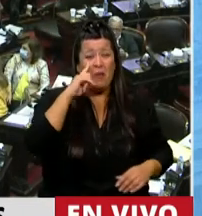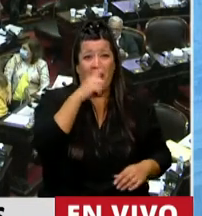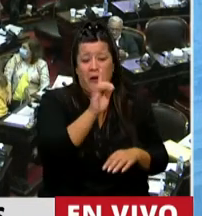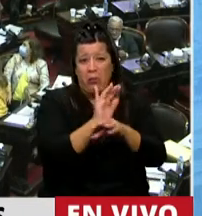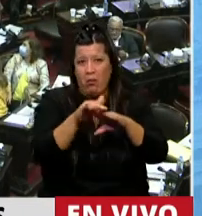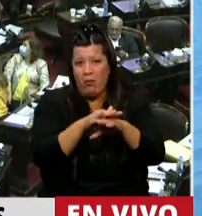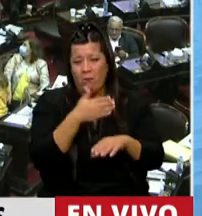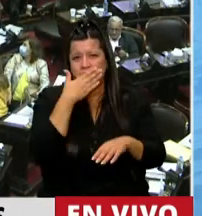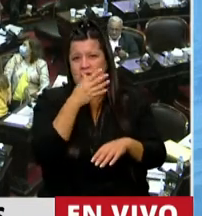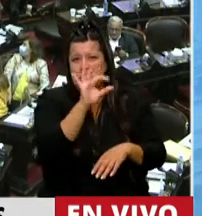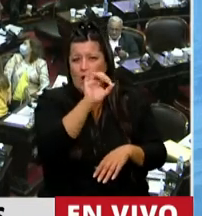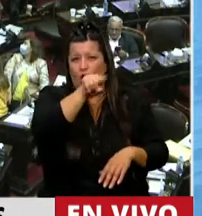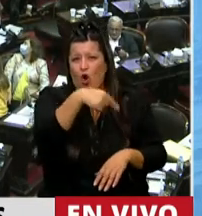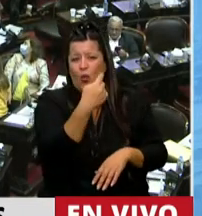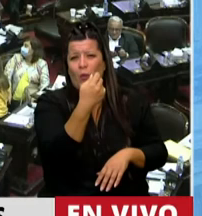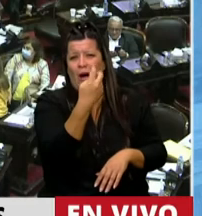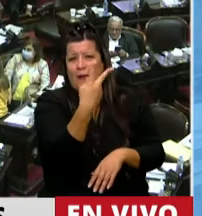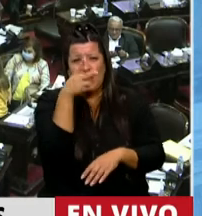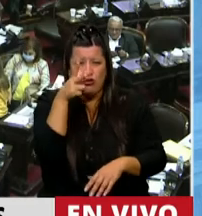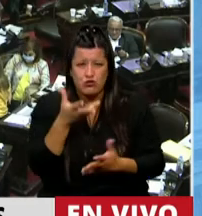,28.